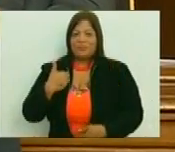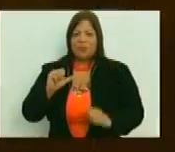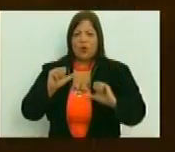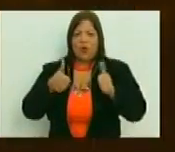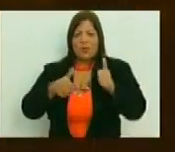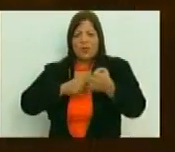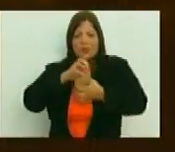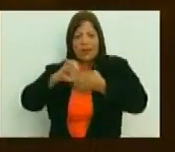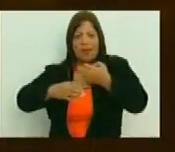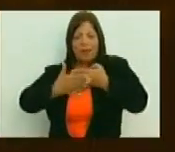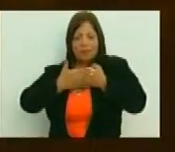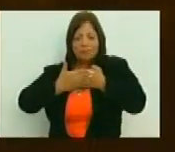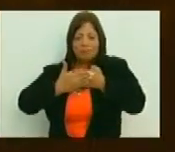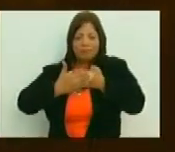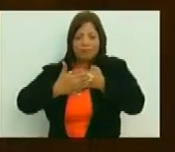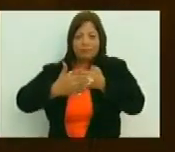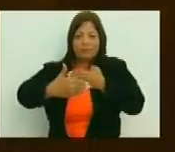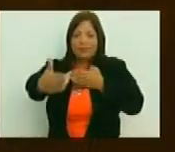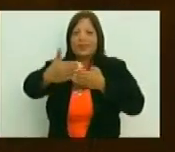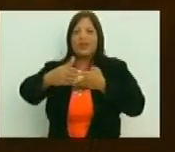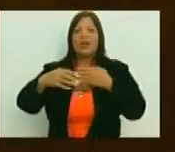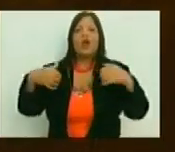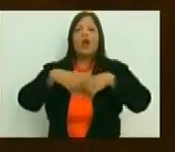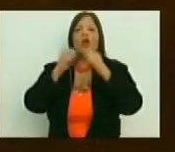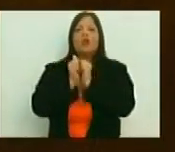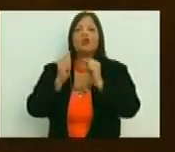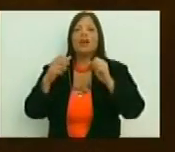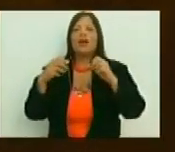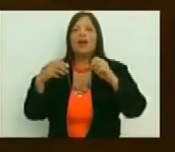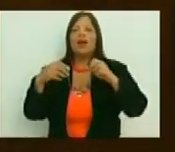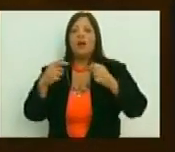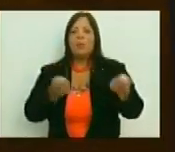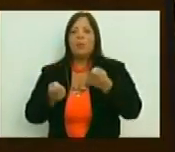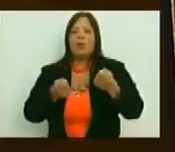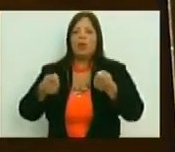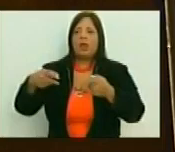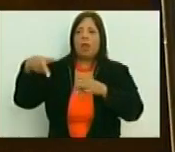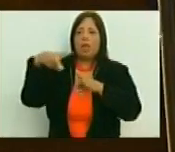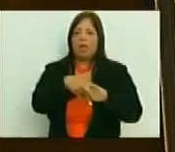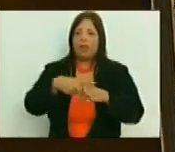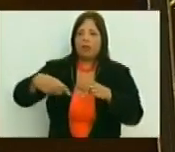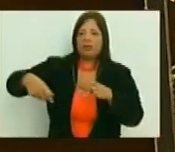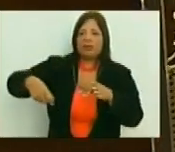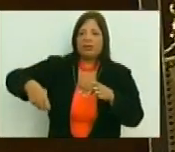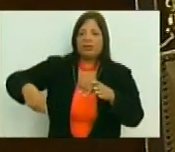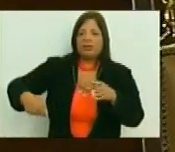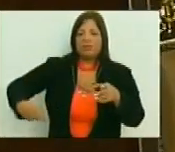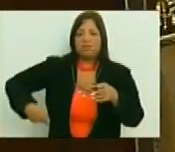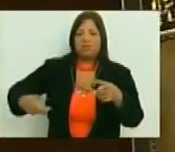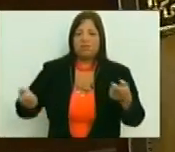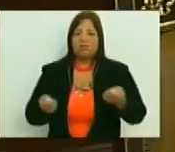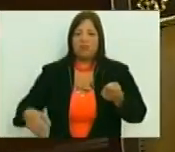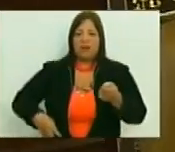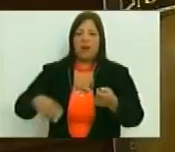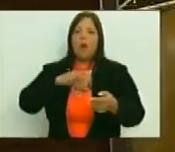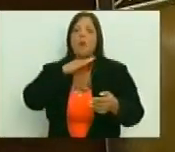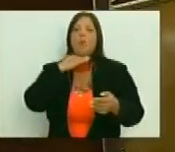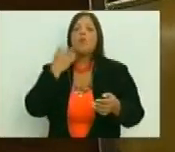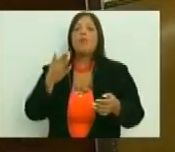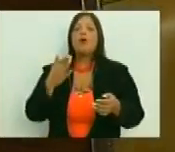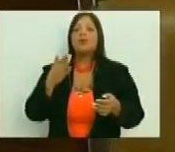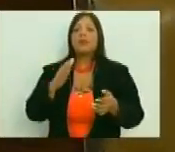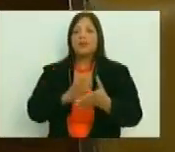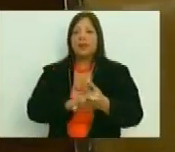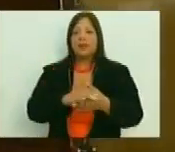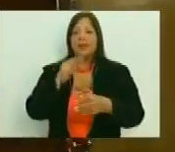desencadenante, comienza la lucha de poderes entre la clase dominante, viene la muerte del general